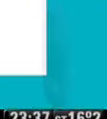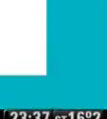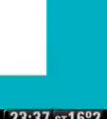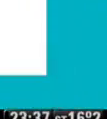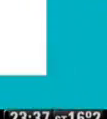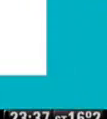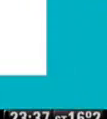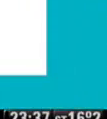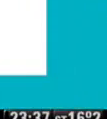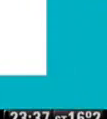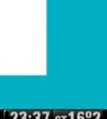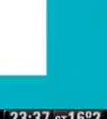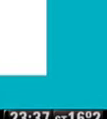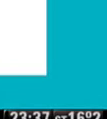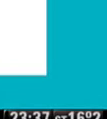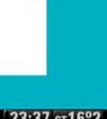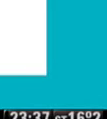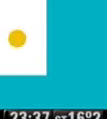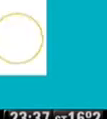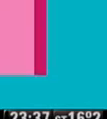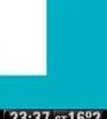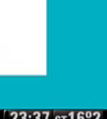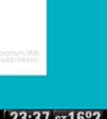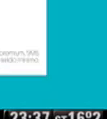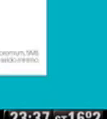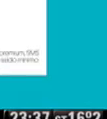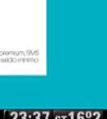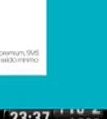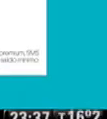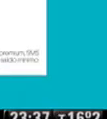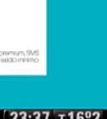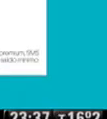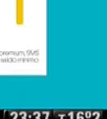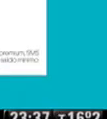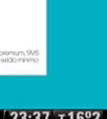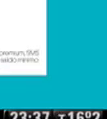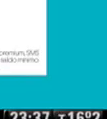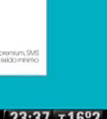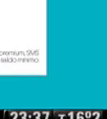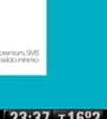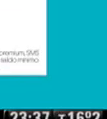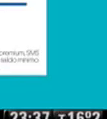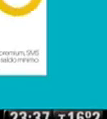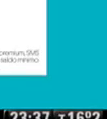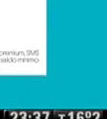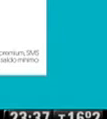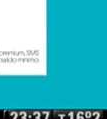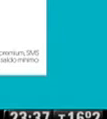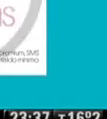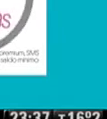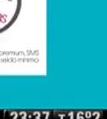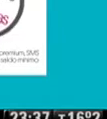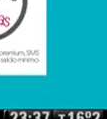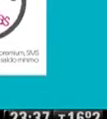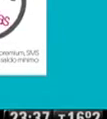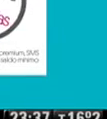solo por hoy duplica tu tarjeta de sms de personal compra una tarjeta de 50 sms y llévate 100 sms a solo